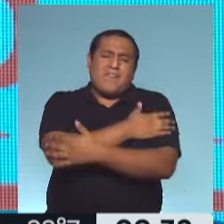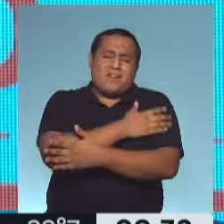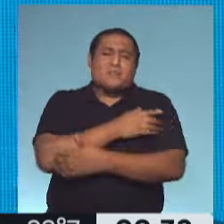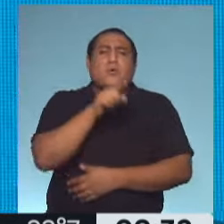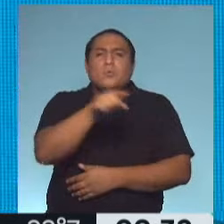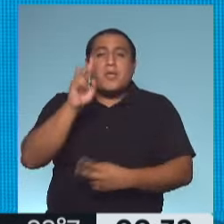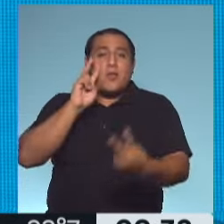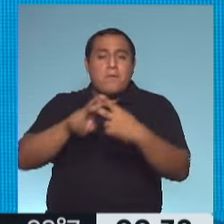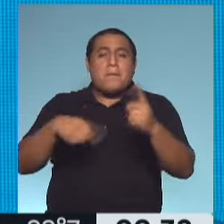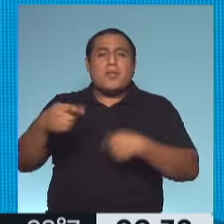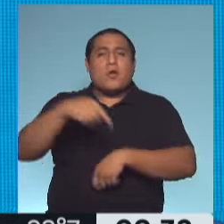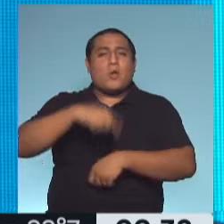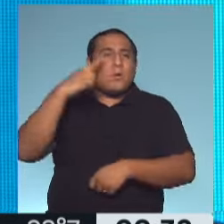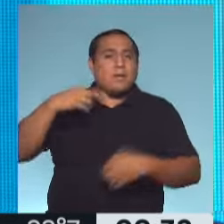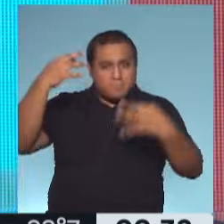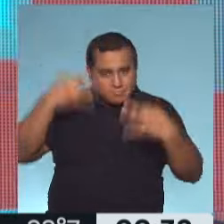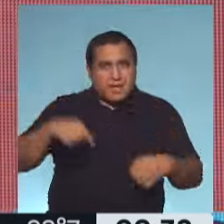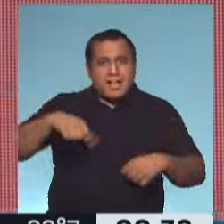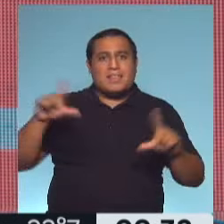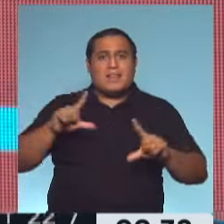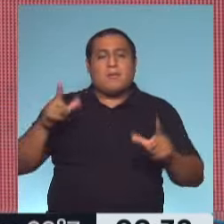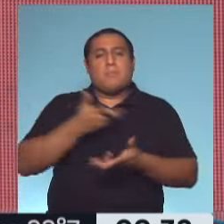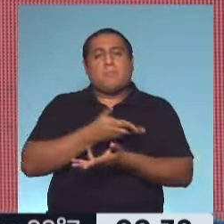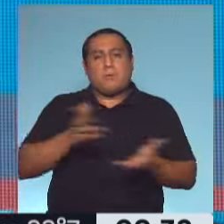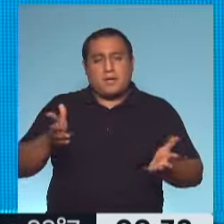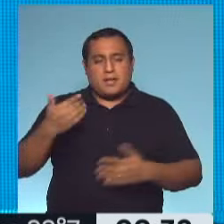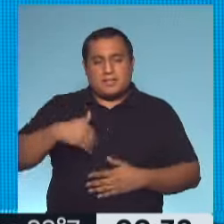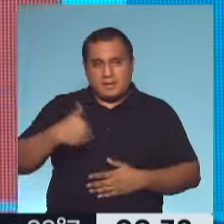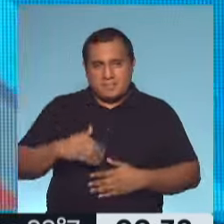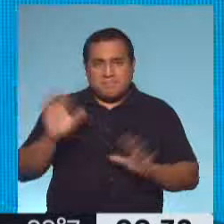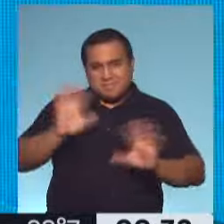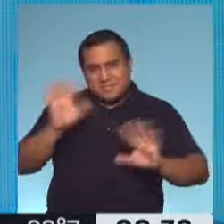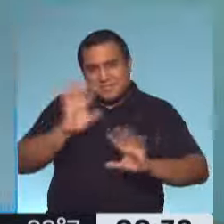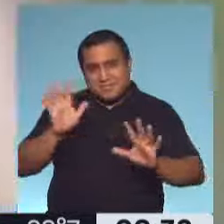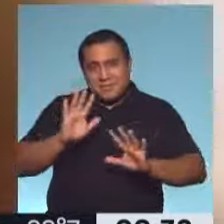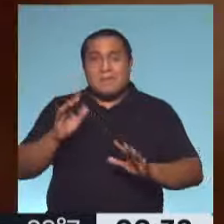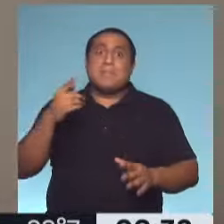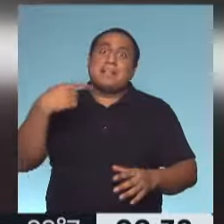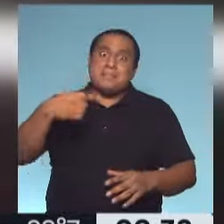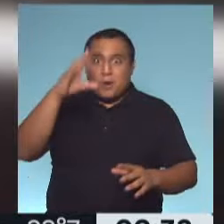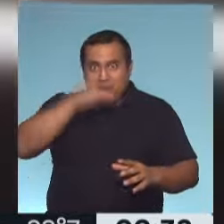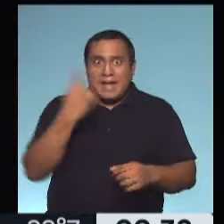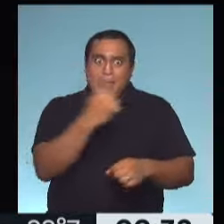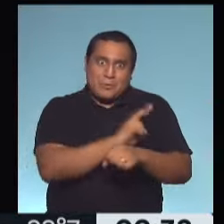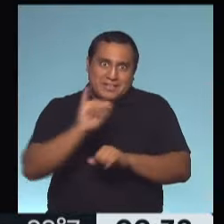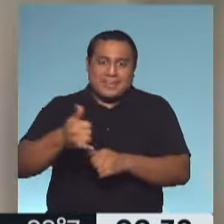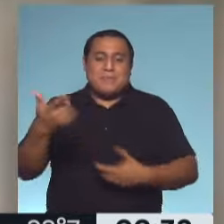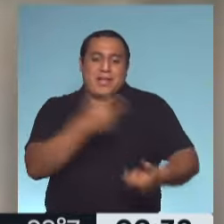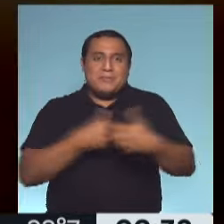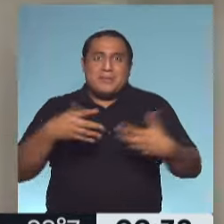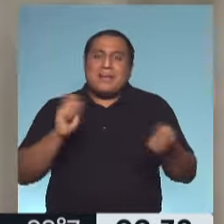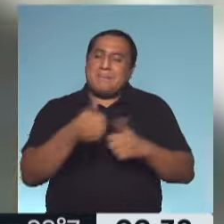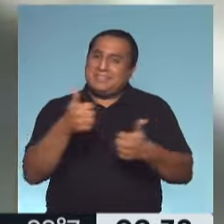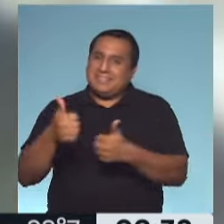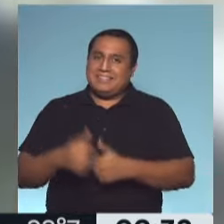y a ustedes los vuelvo a encontrar mañana a las 9 en punto aquí en la pantalla de la Televisión Pública Argentina. Chau. Como siempre, me olvidaba, tu individual suma, pero lo colectivo es lo que